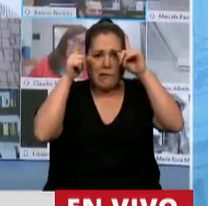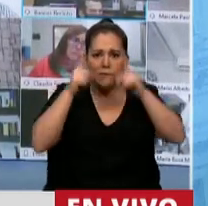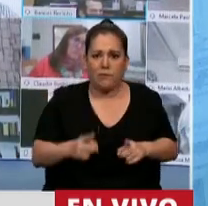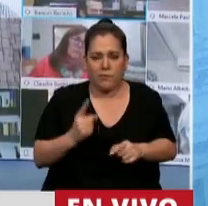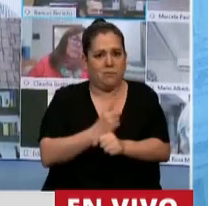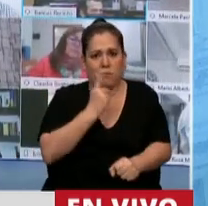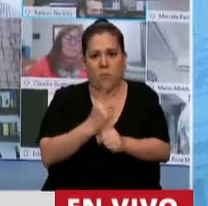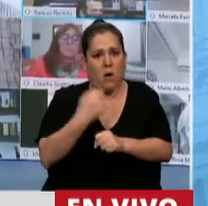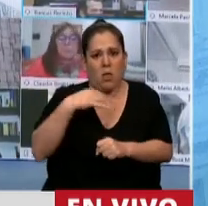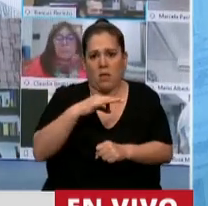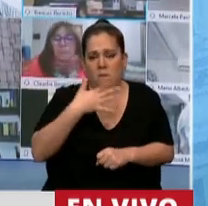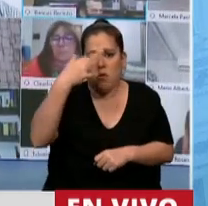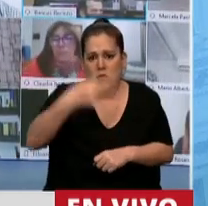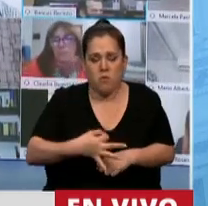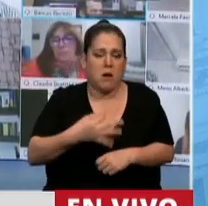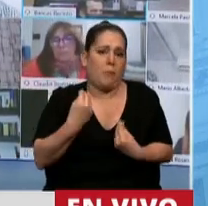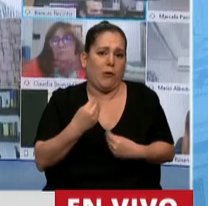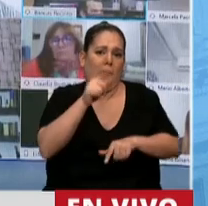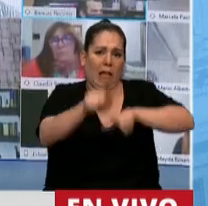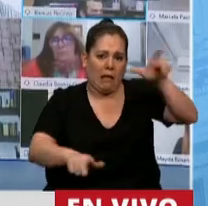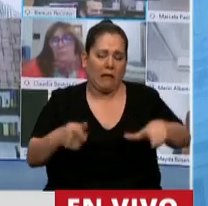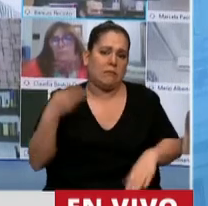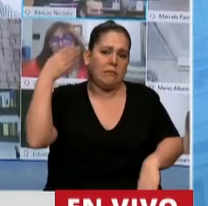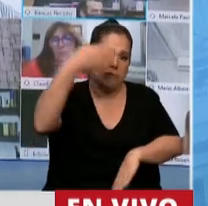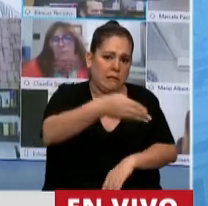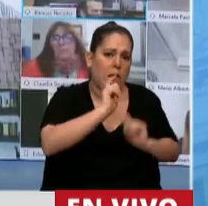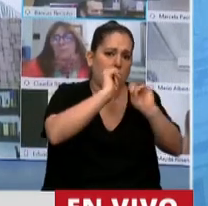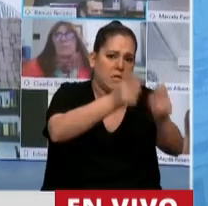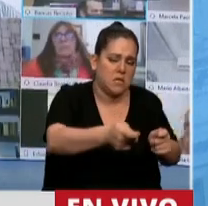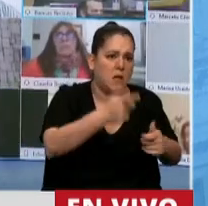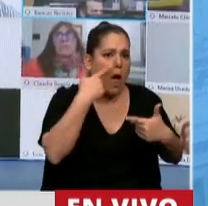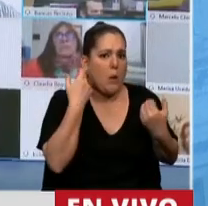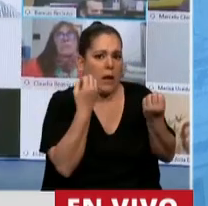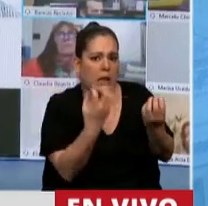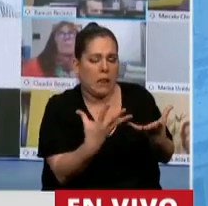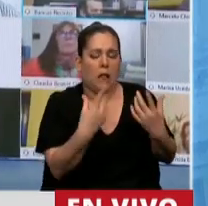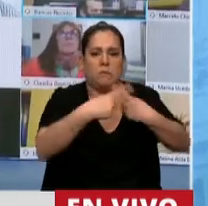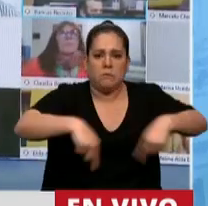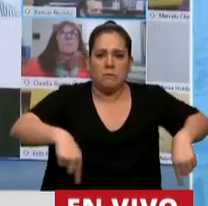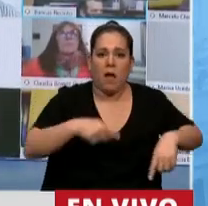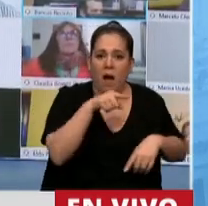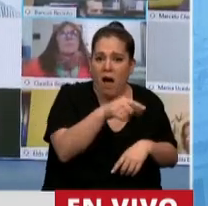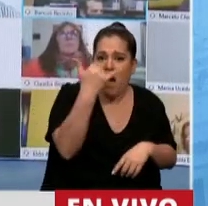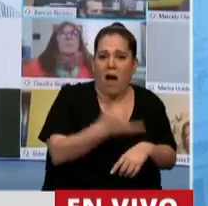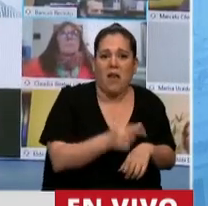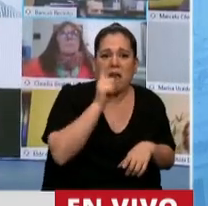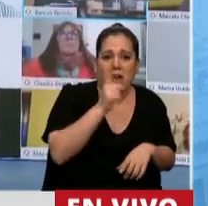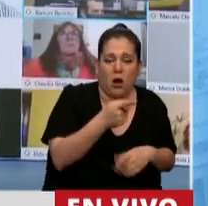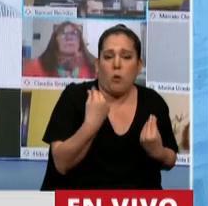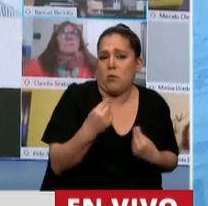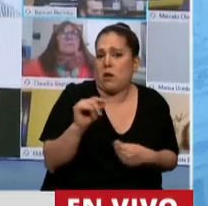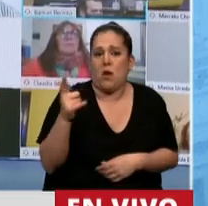cumplir, porque visitamos a la gente y porque si ese riesgo está latente en tanto no exista la vacuna.